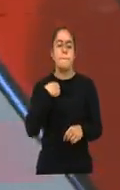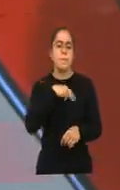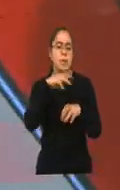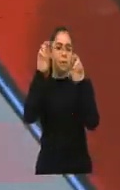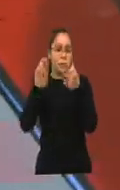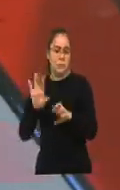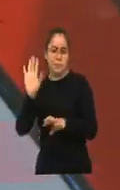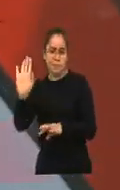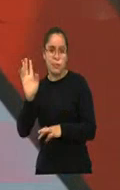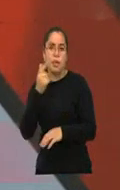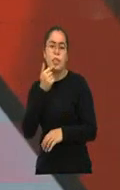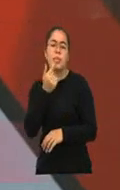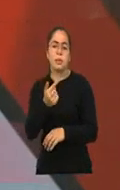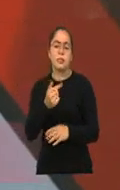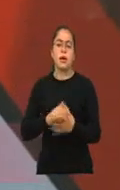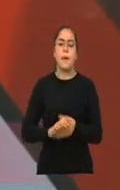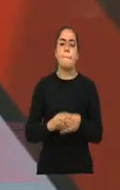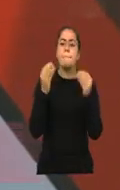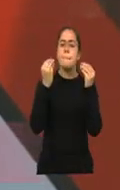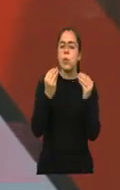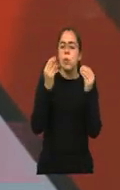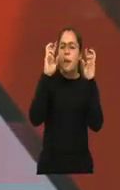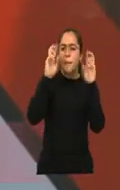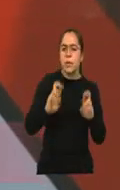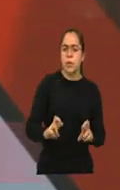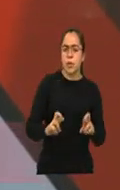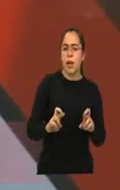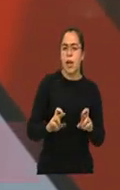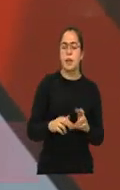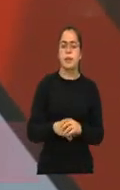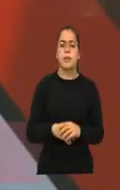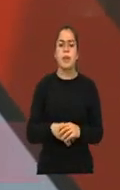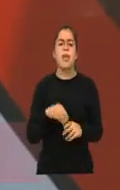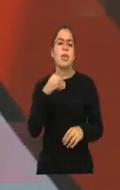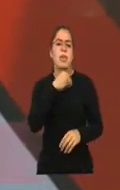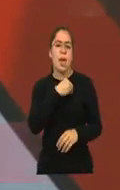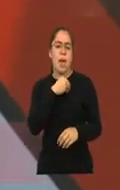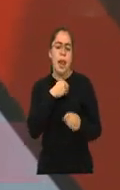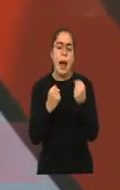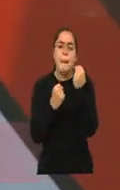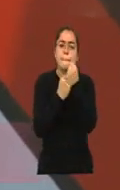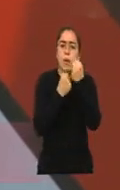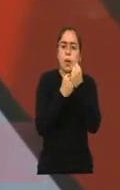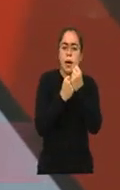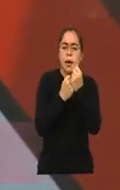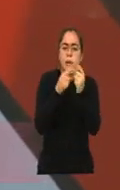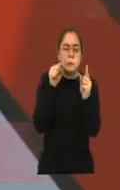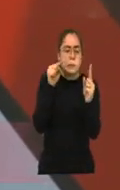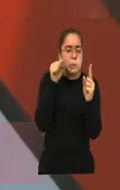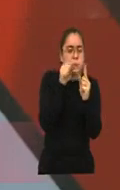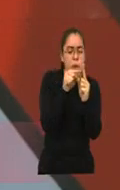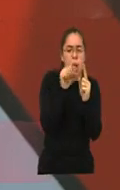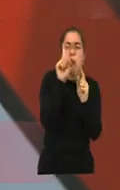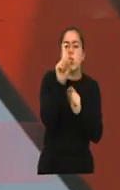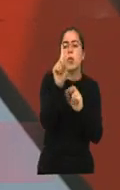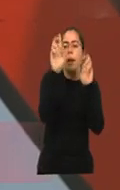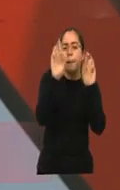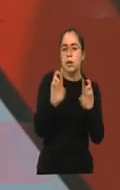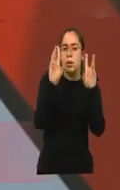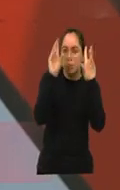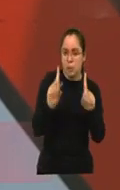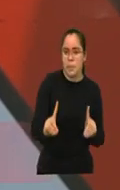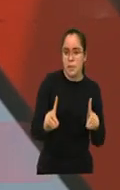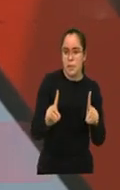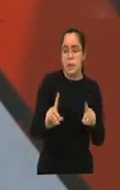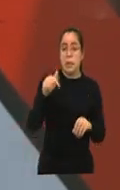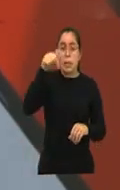Muchas veces las personas quieren de alguna manera apoyar de forma directa a una persona con discapacidad. Y este es un